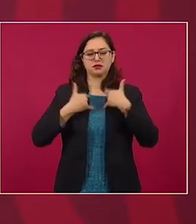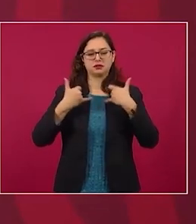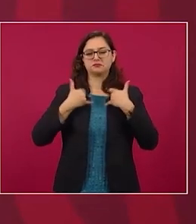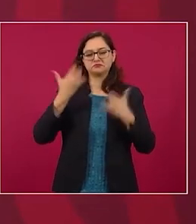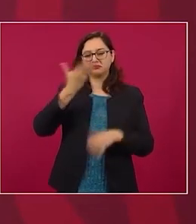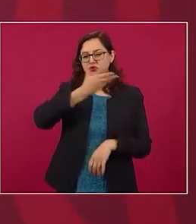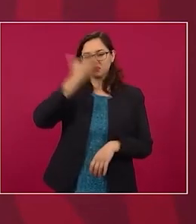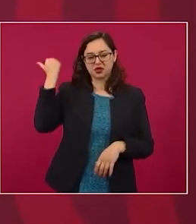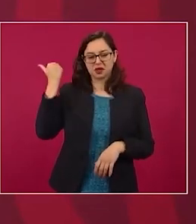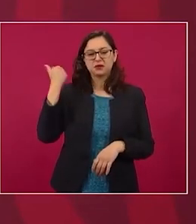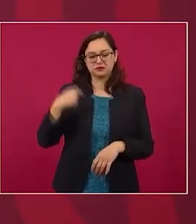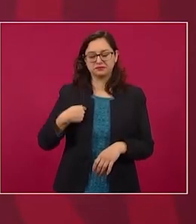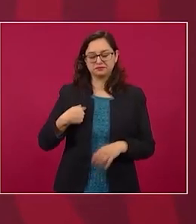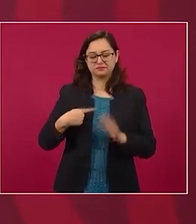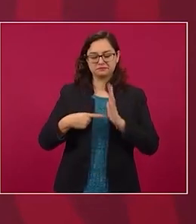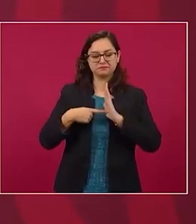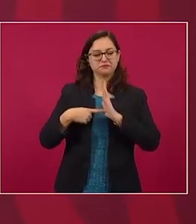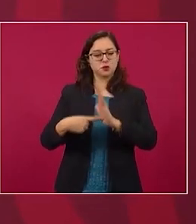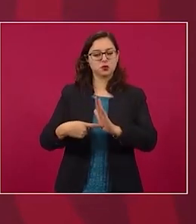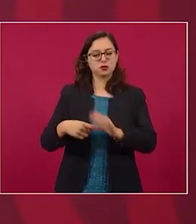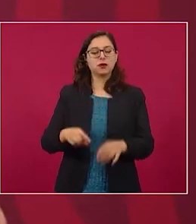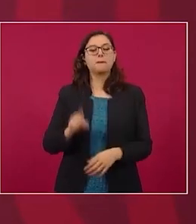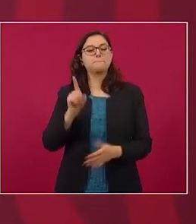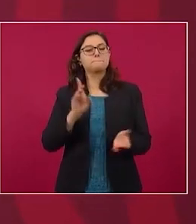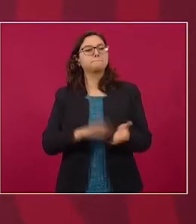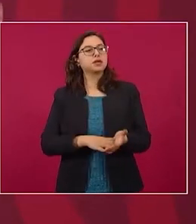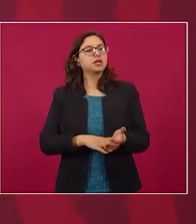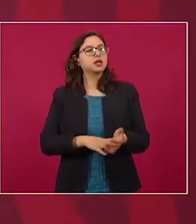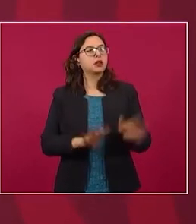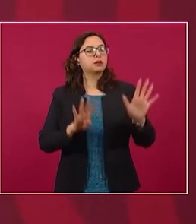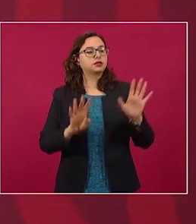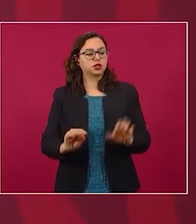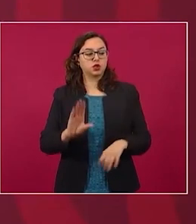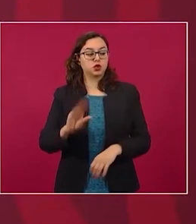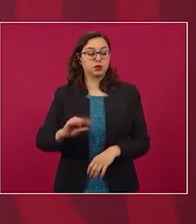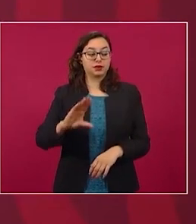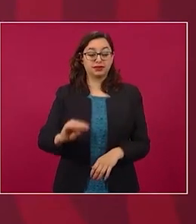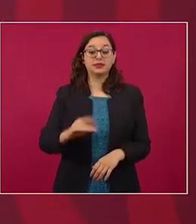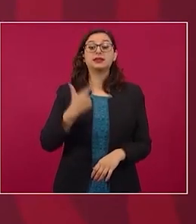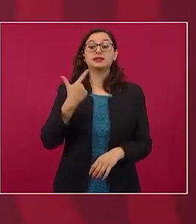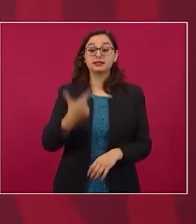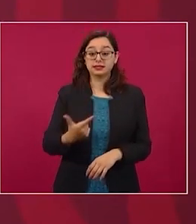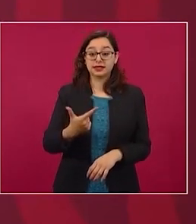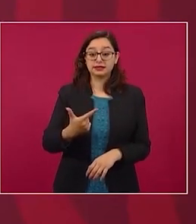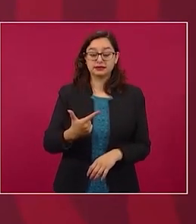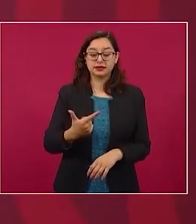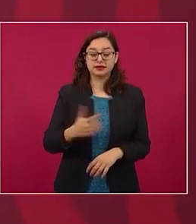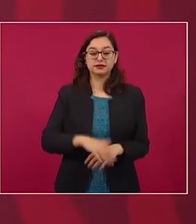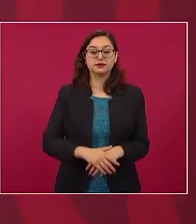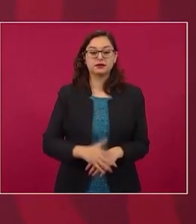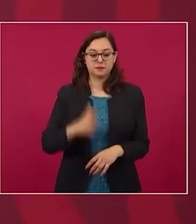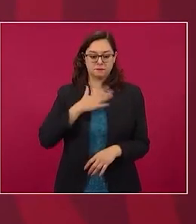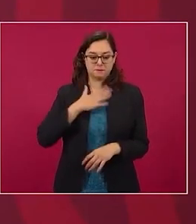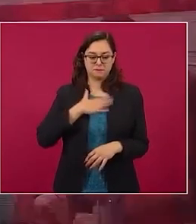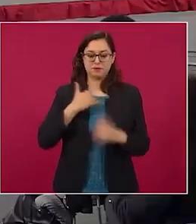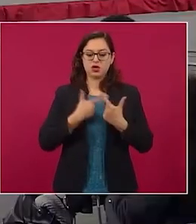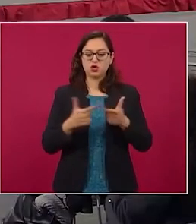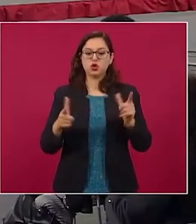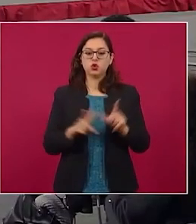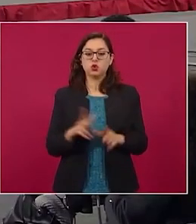Por primera vez, el partido que nosotros representamos